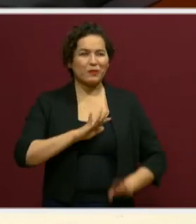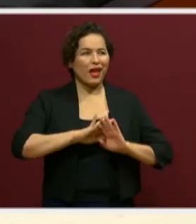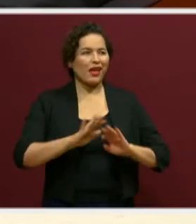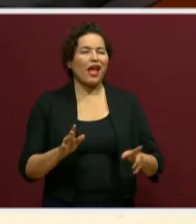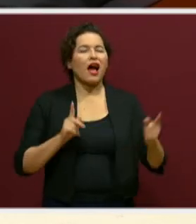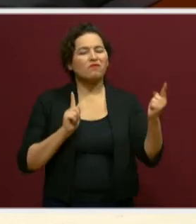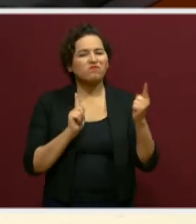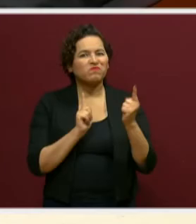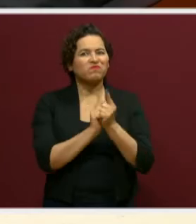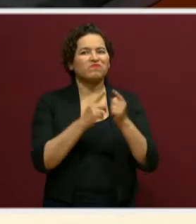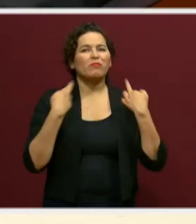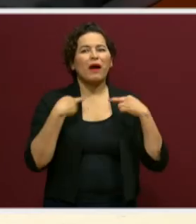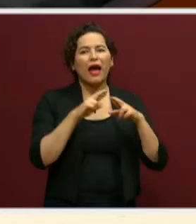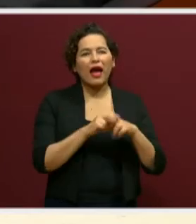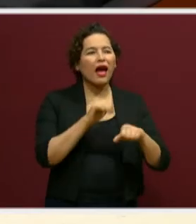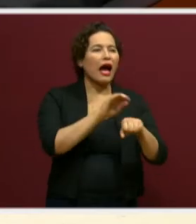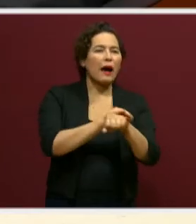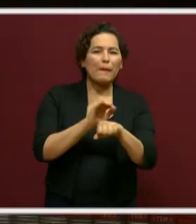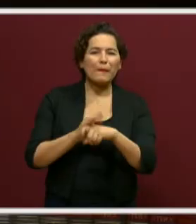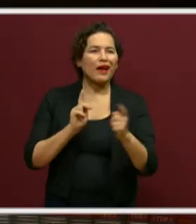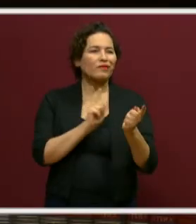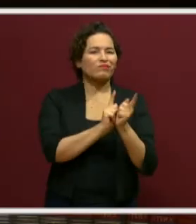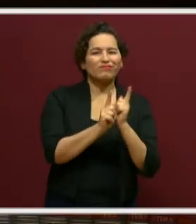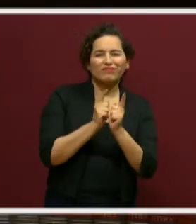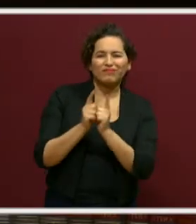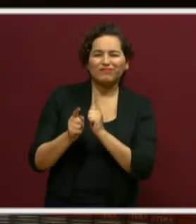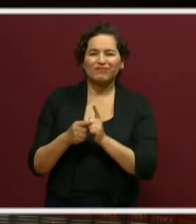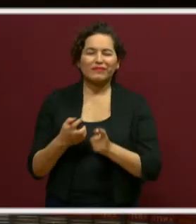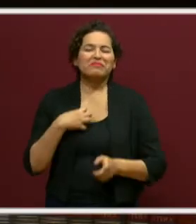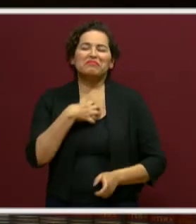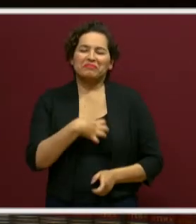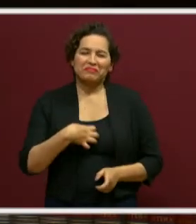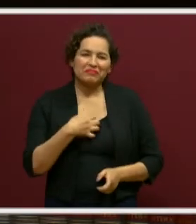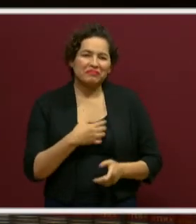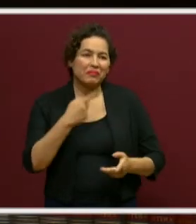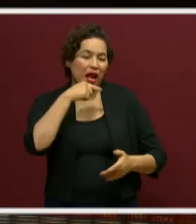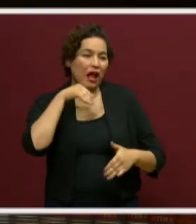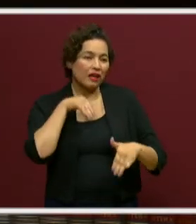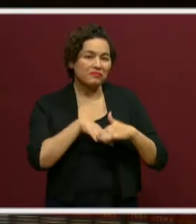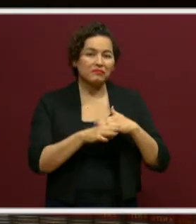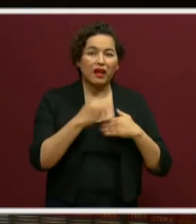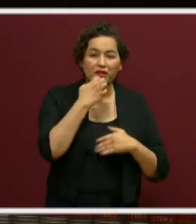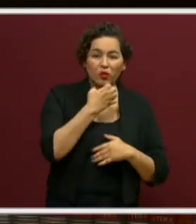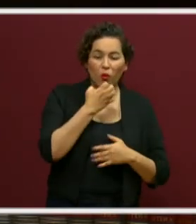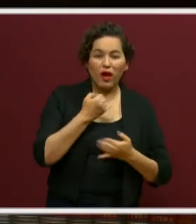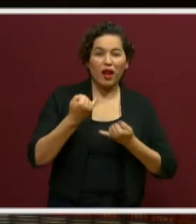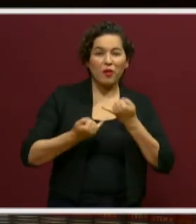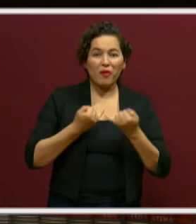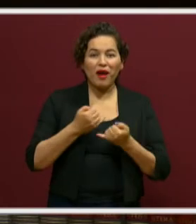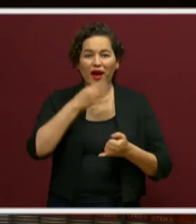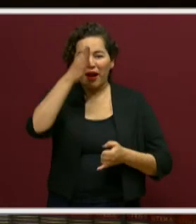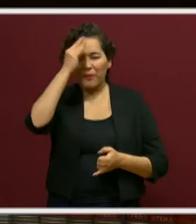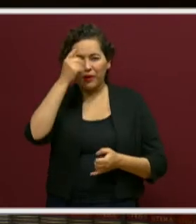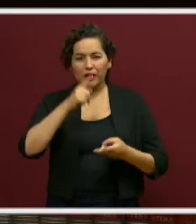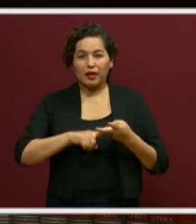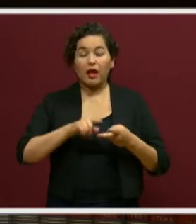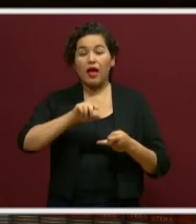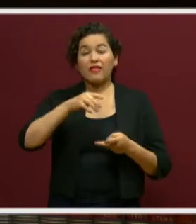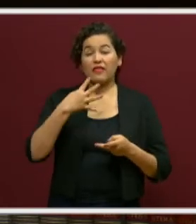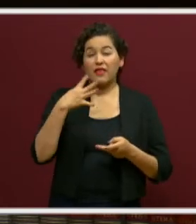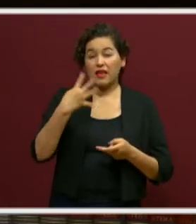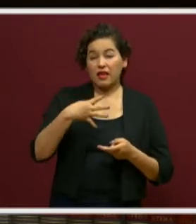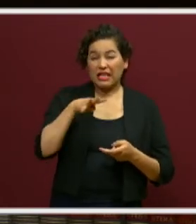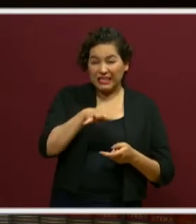maestros, amigos, entusiasmados por poder regresar, a jugar, a aprender. 19% angustiado porque